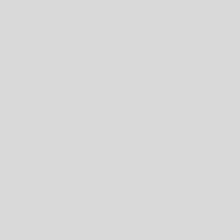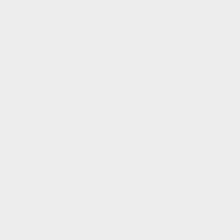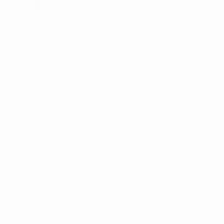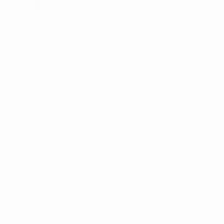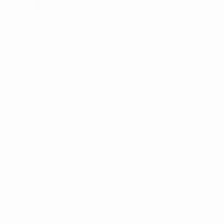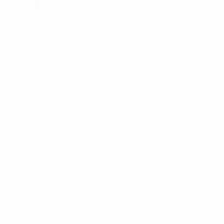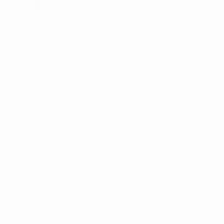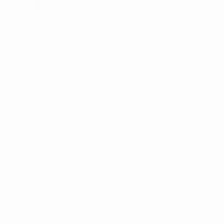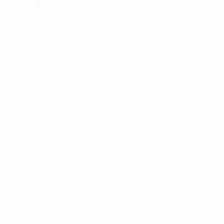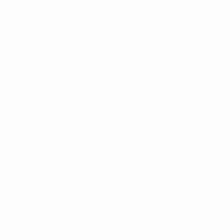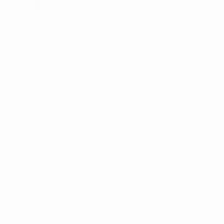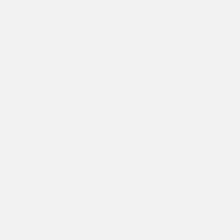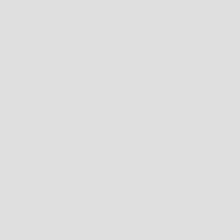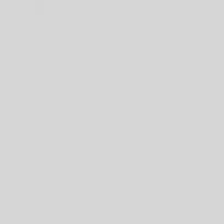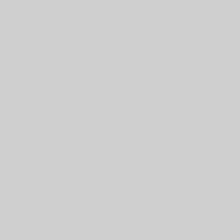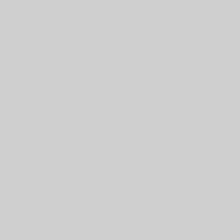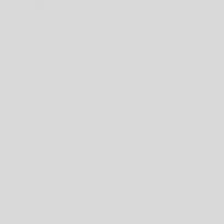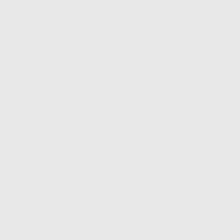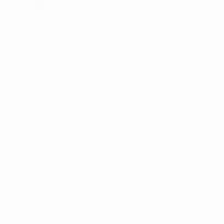Aplausos.